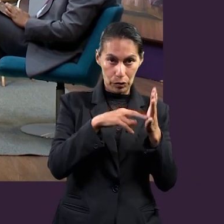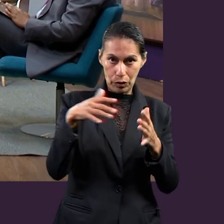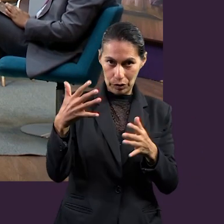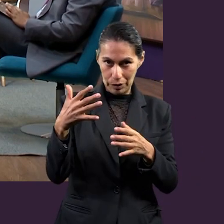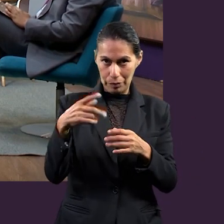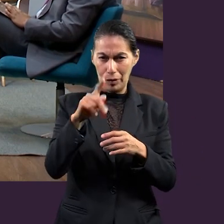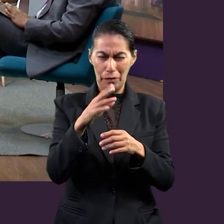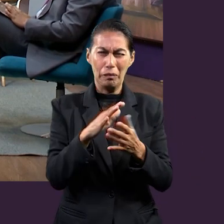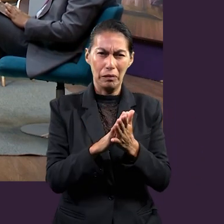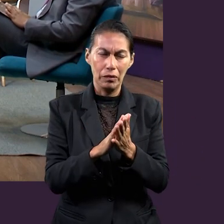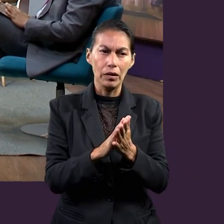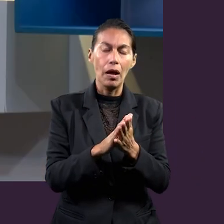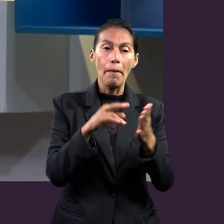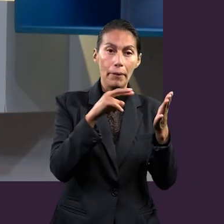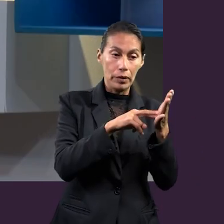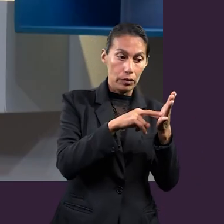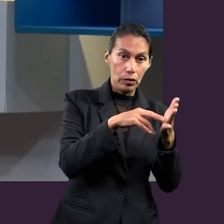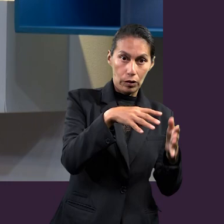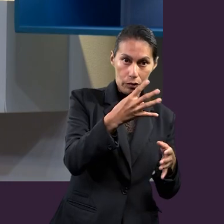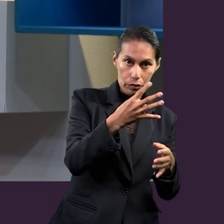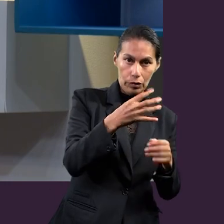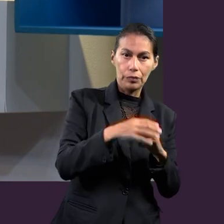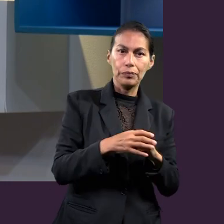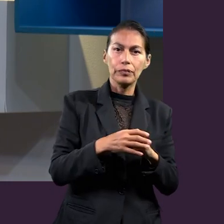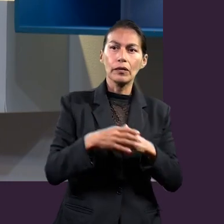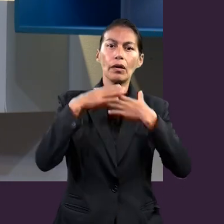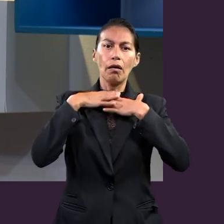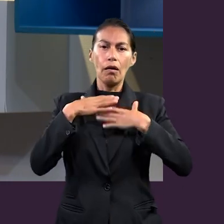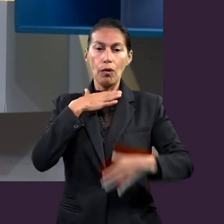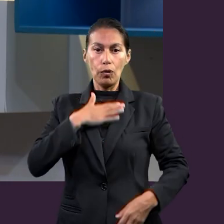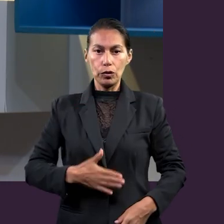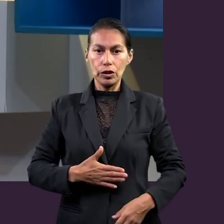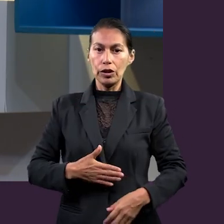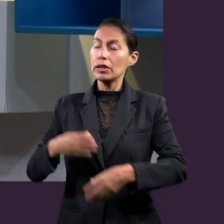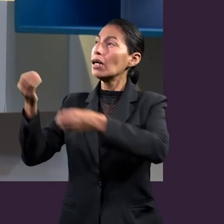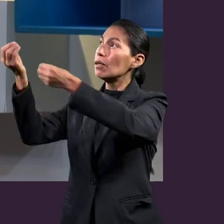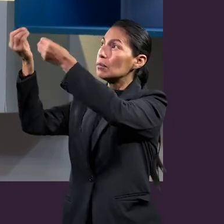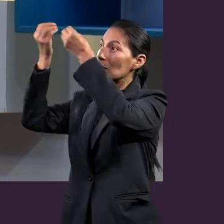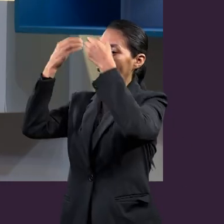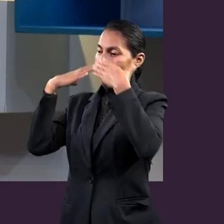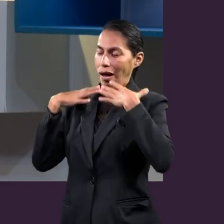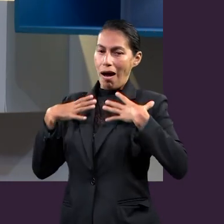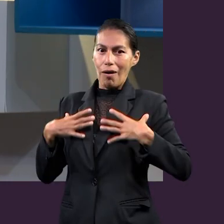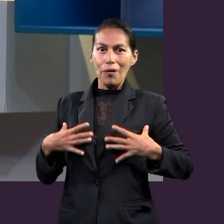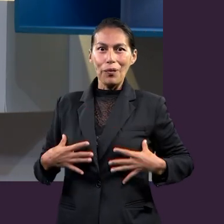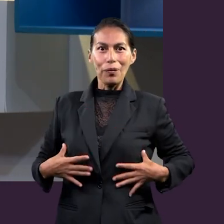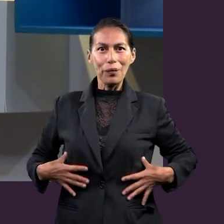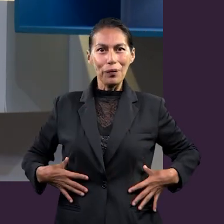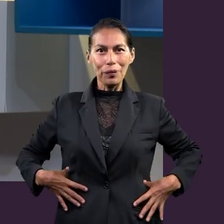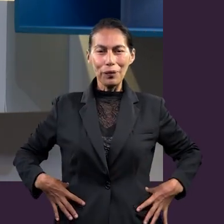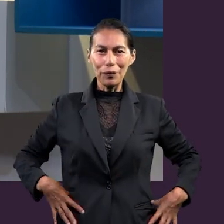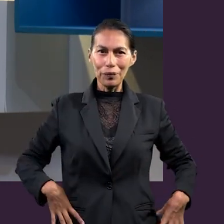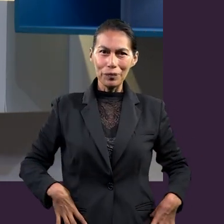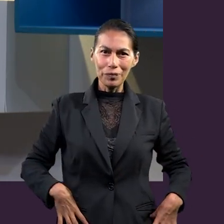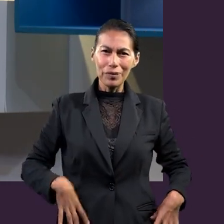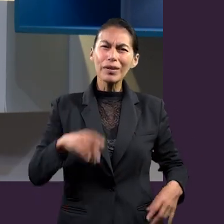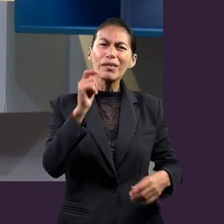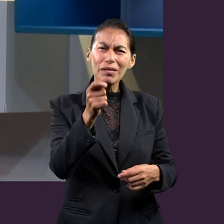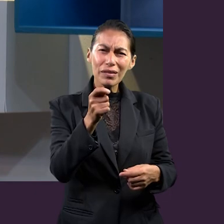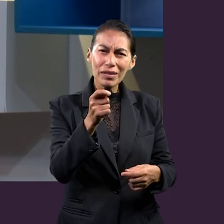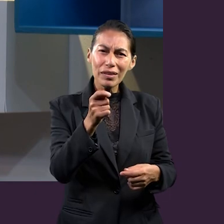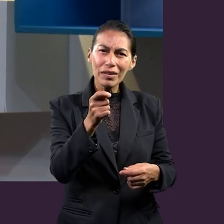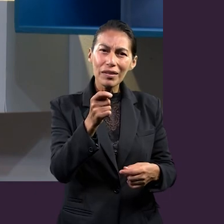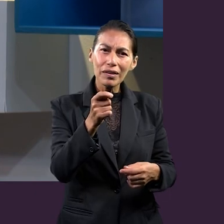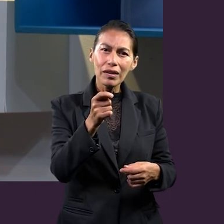versículo 15. Permítanme regresar un momento al versículo 14, porque no podemos dejar de lado la coraza de justicia. Esa